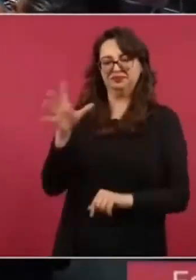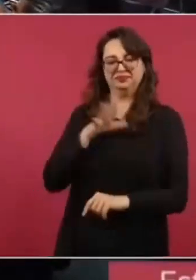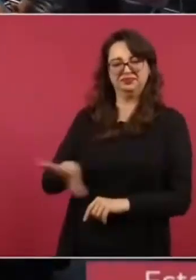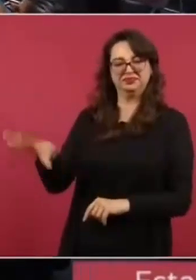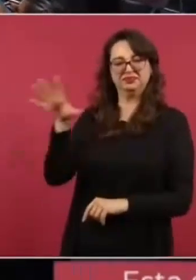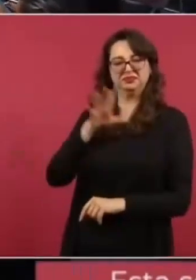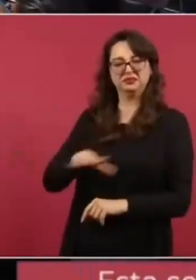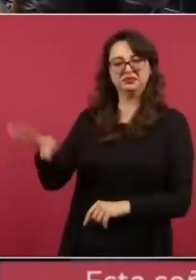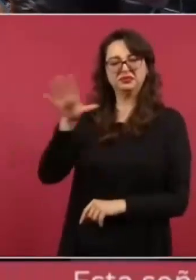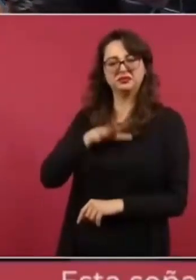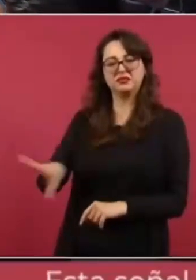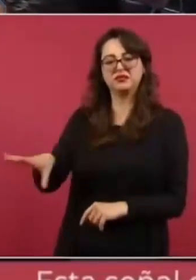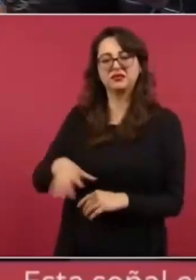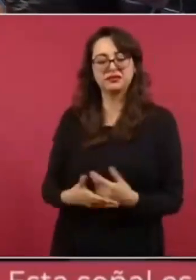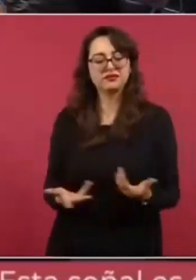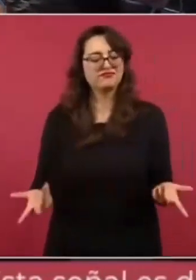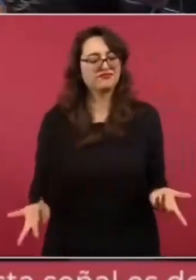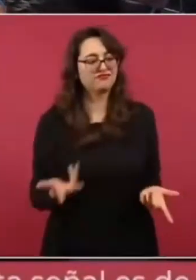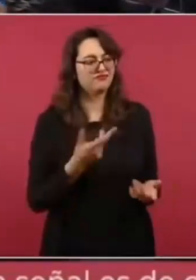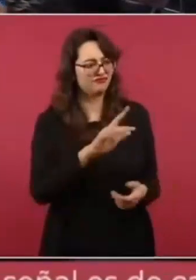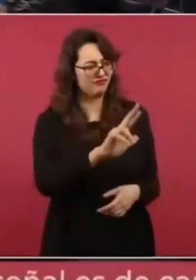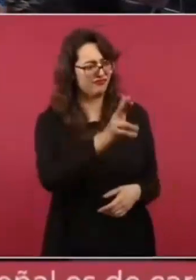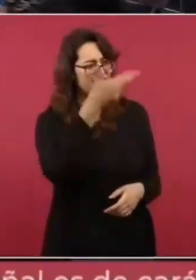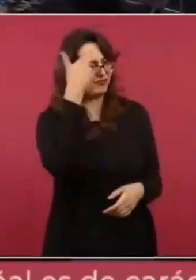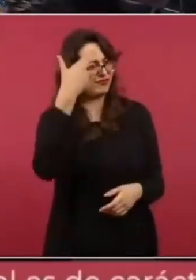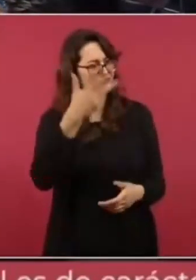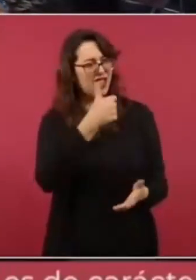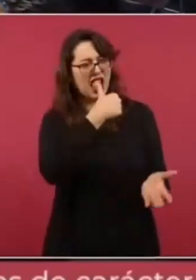de cómo dominar México.